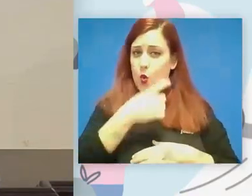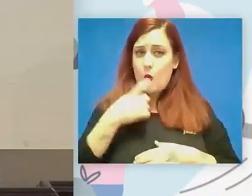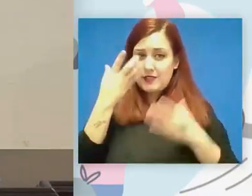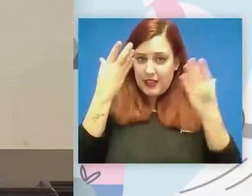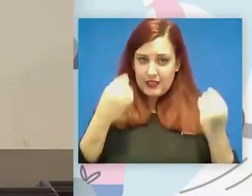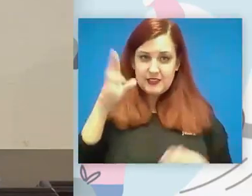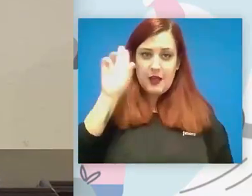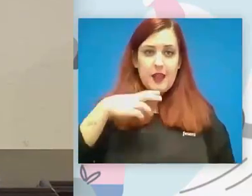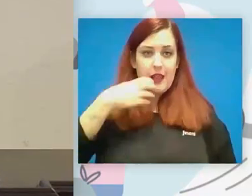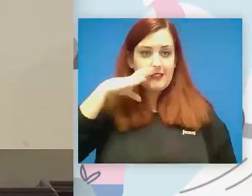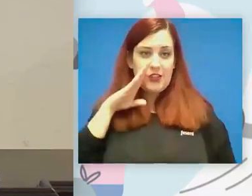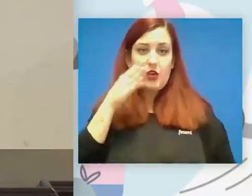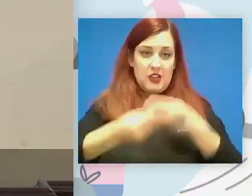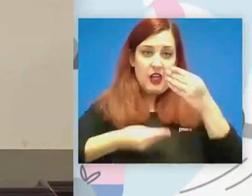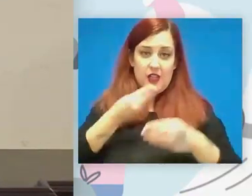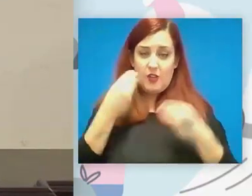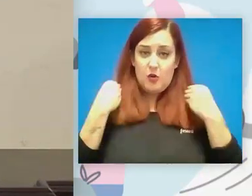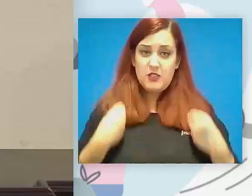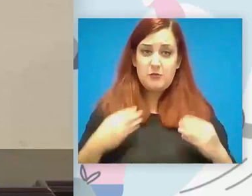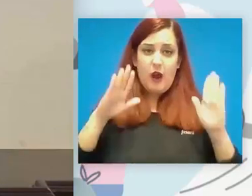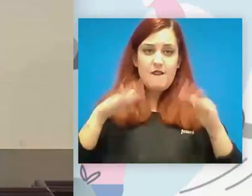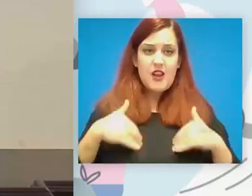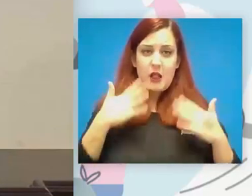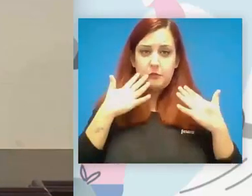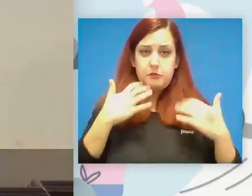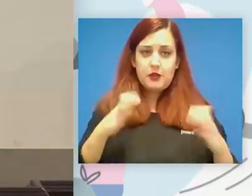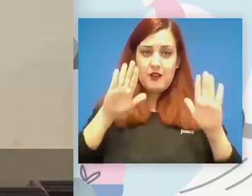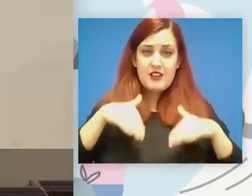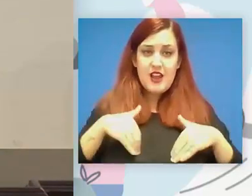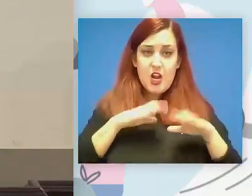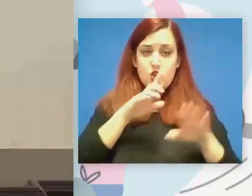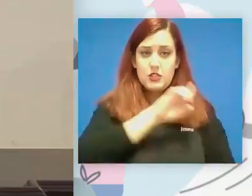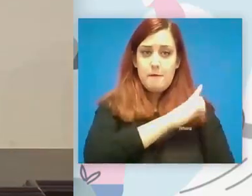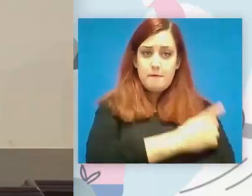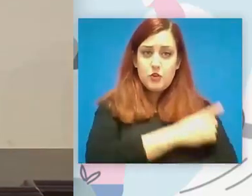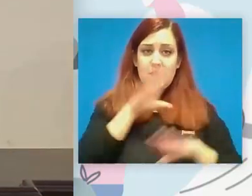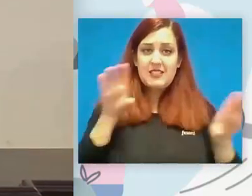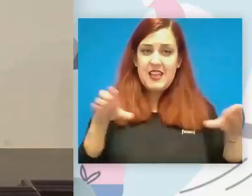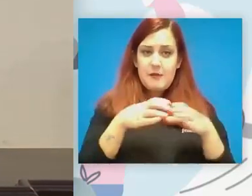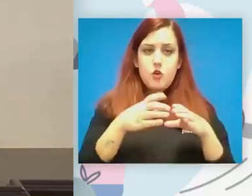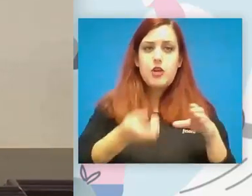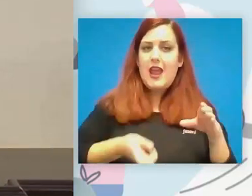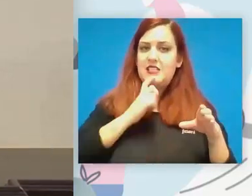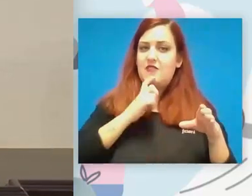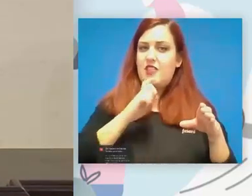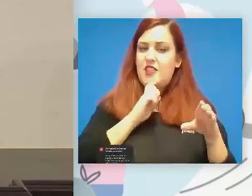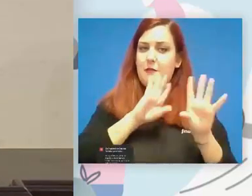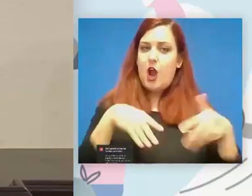también están haciendo y lamentablemente los deportes de equipo son los más difíciles de completar y de llevar